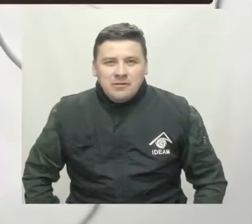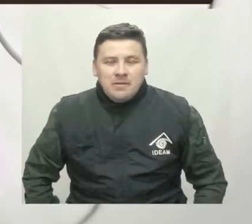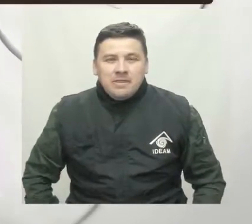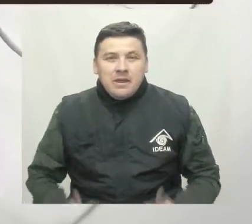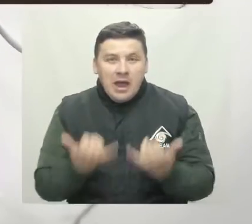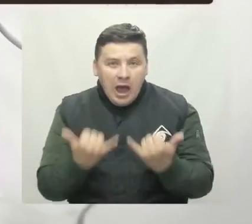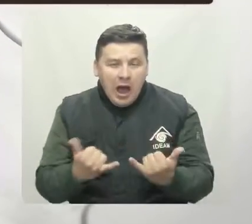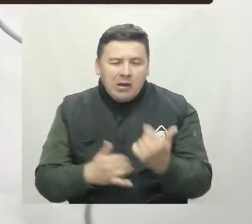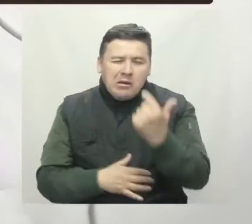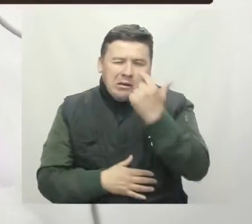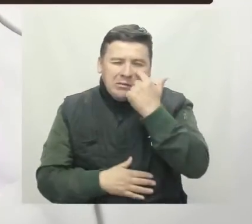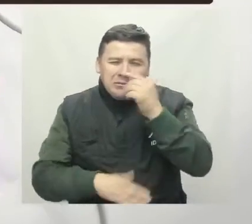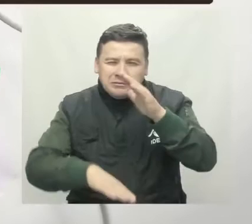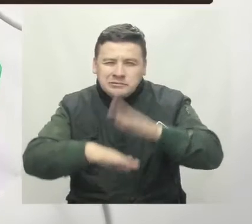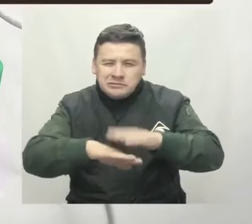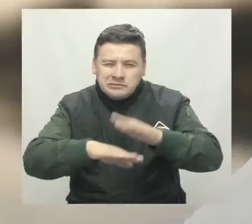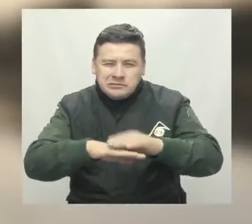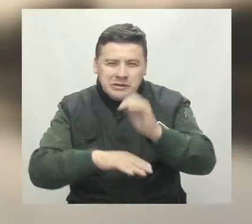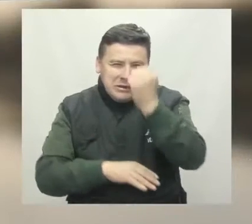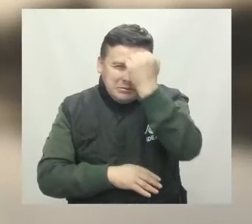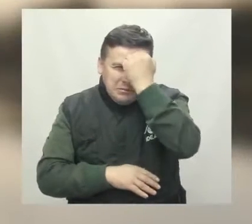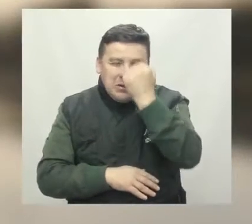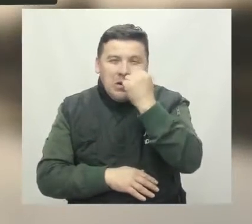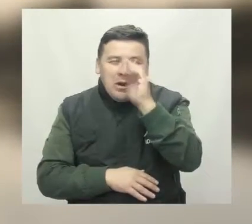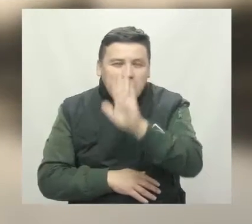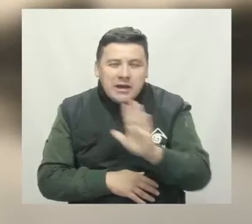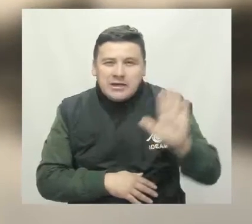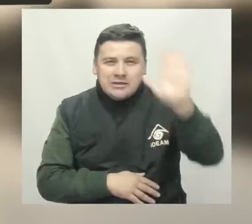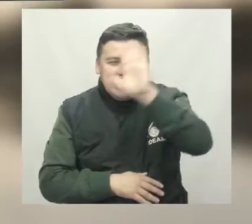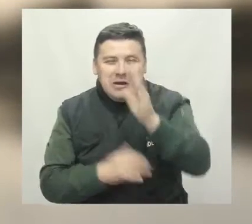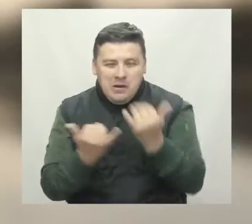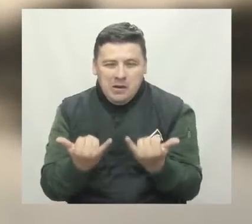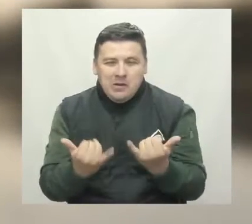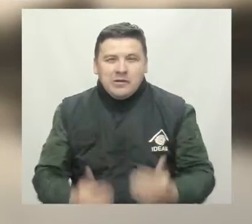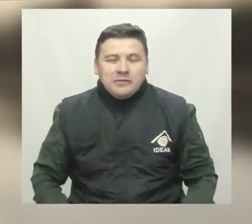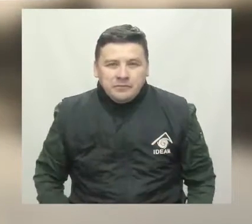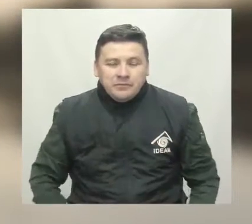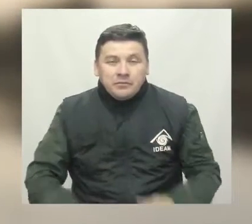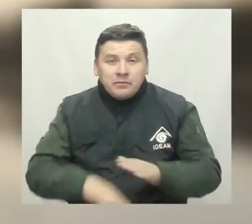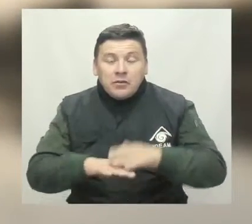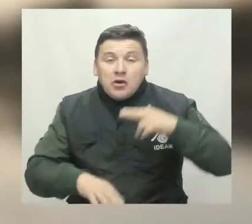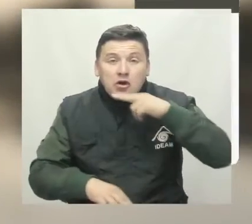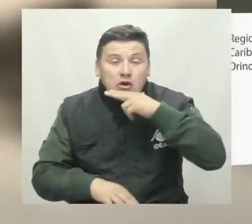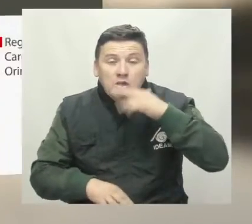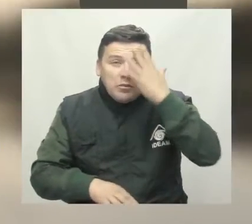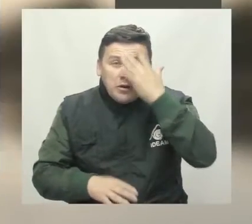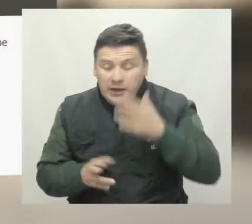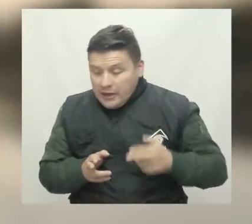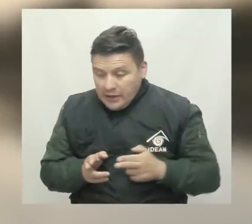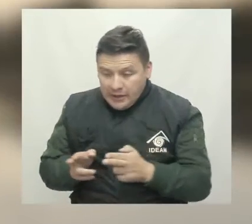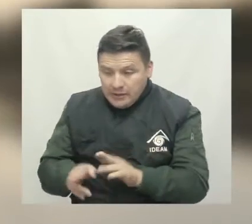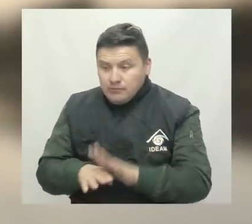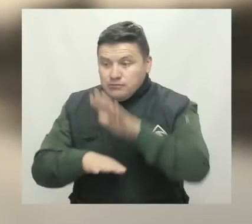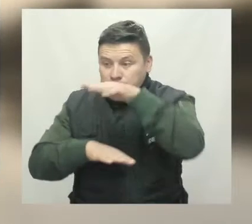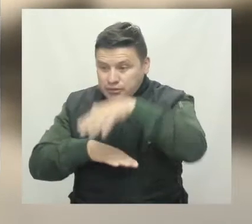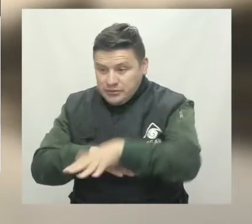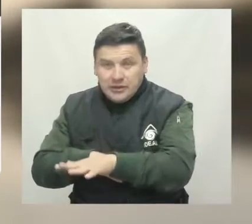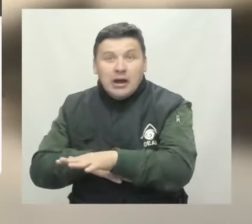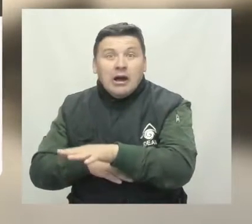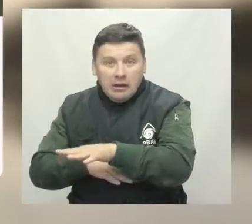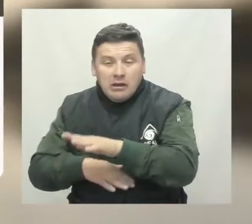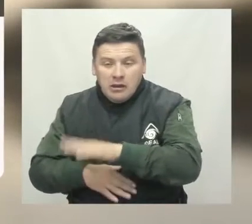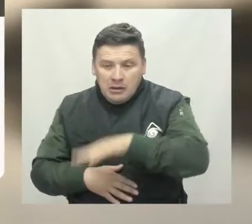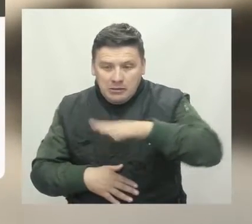Ahora, mucha atención a las principales alertas para hoy a nivel nacional. Alerta roja por crecientes en el río Magdalena